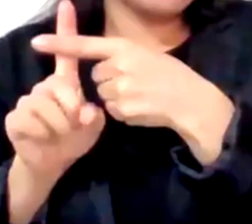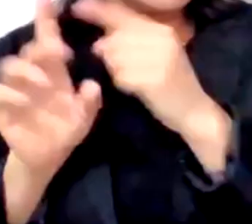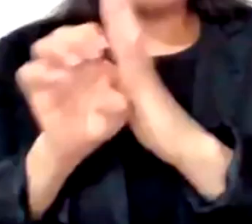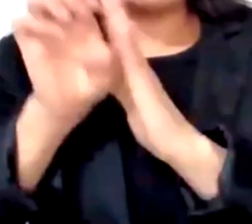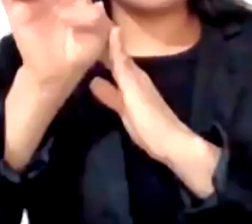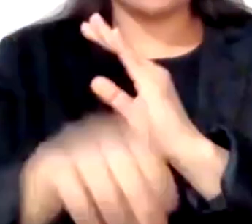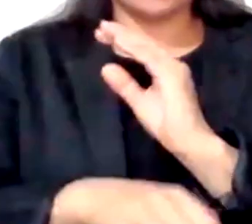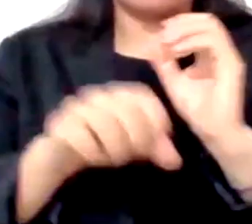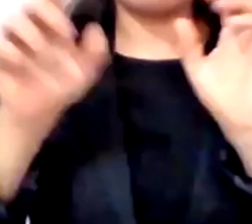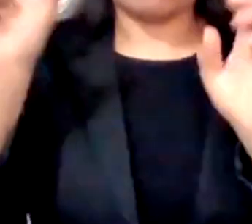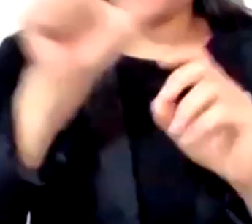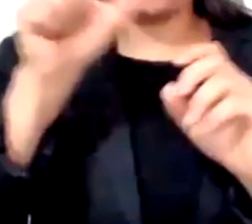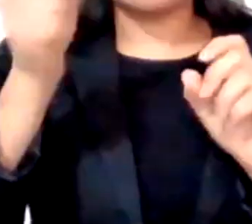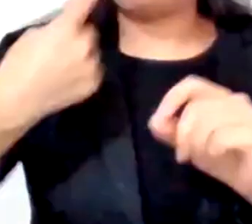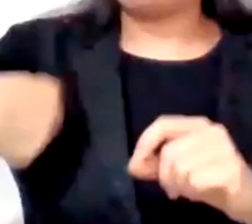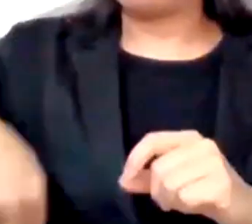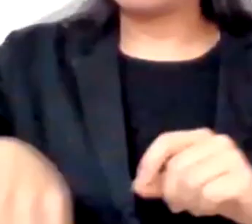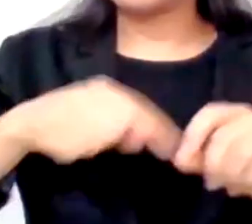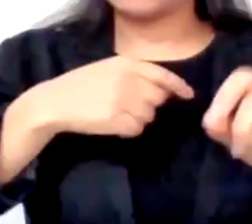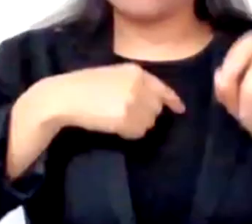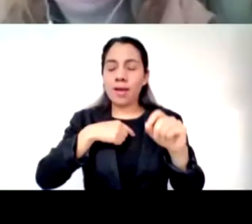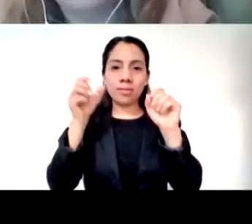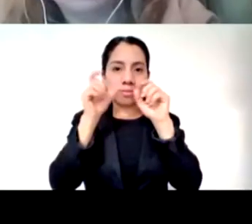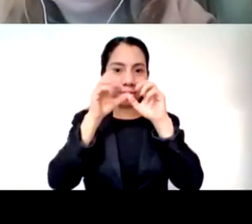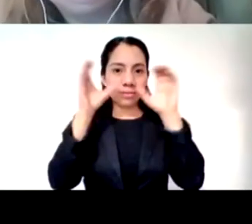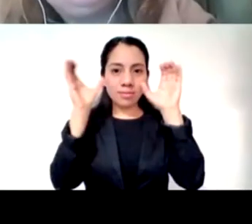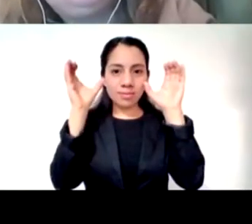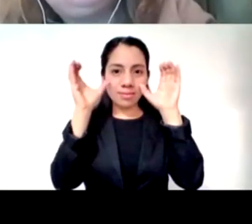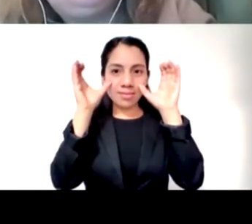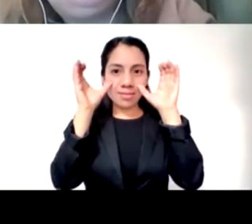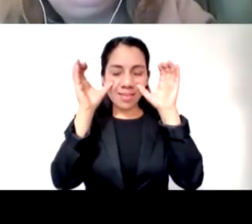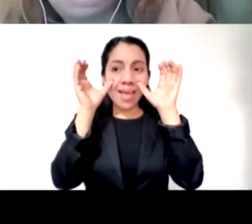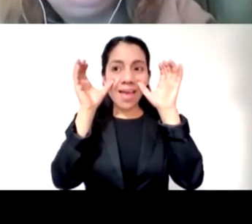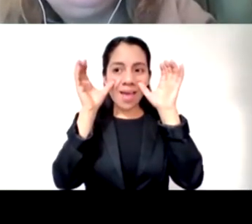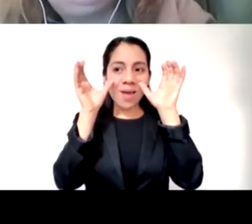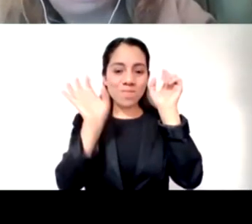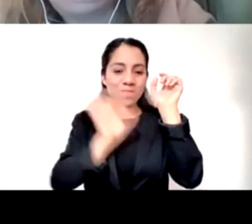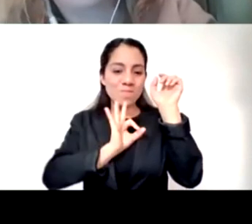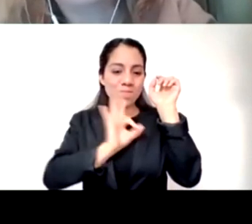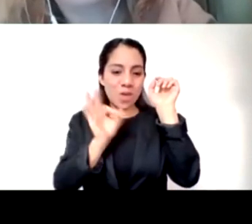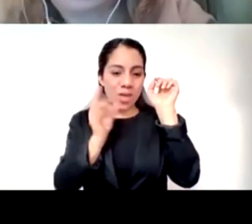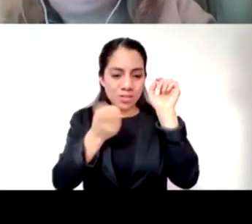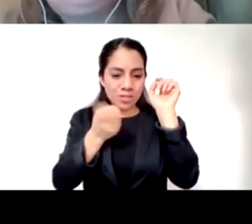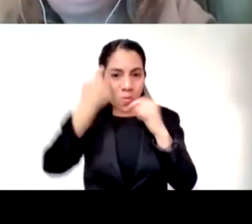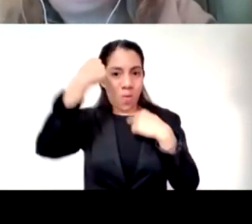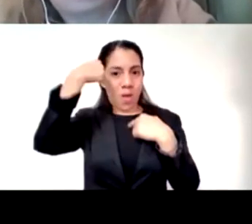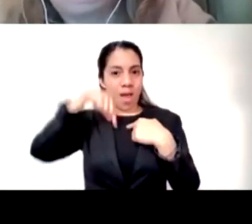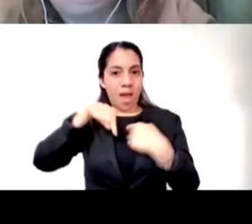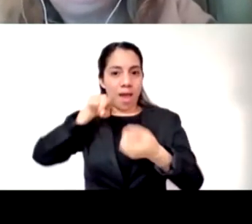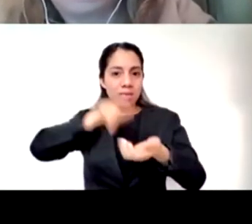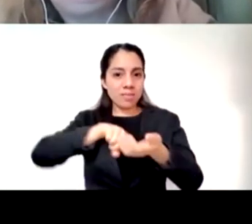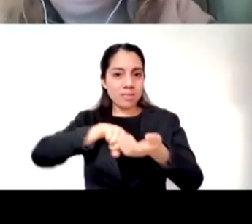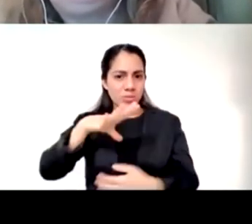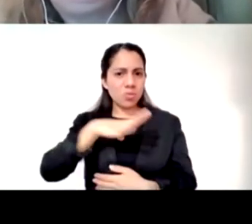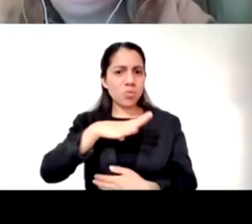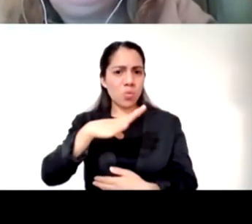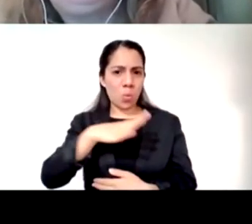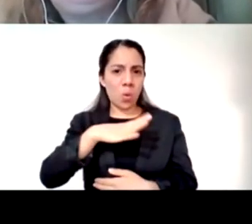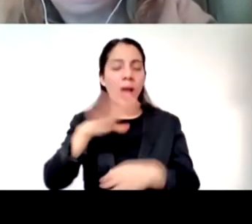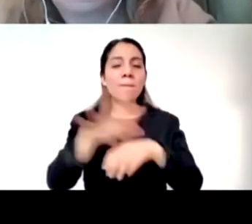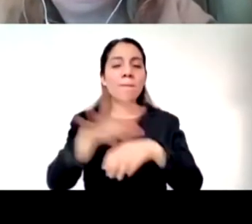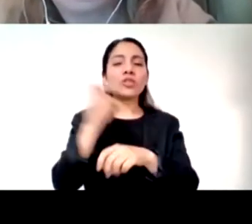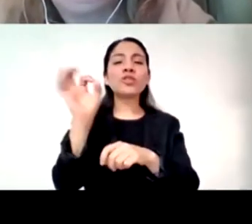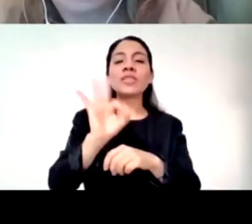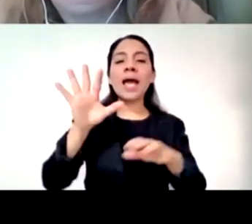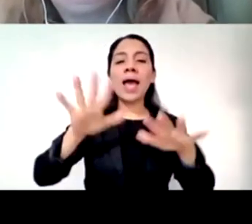¿no? que allí están presentes y que son tan reales ¿no? por eso hablamos de sentimientos encontrados